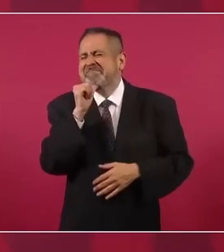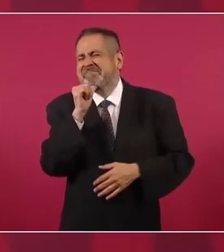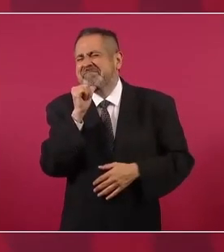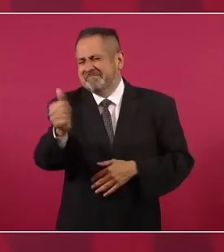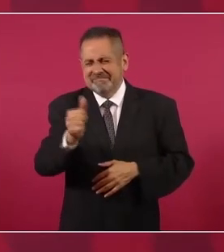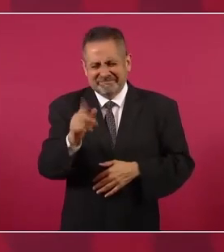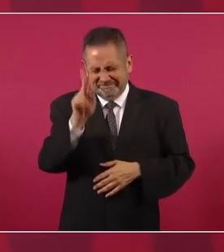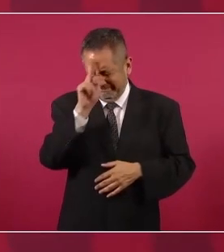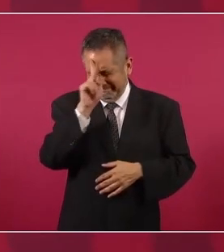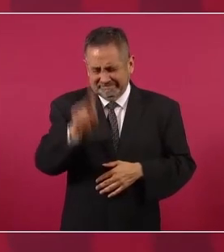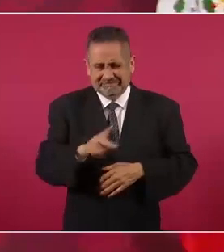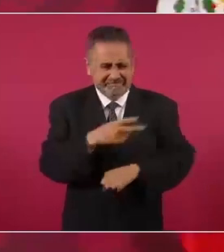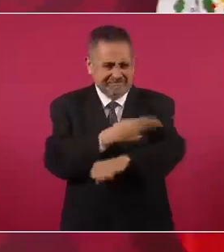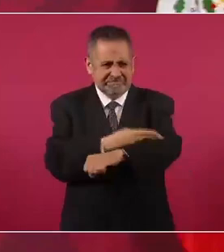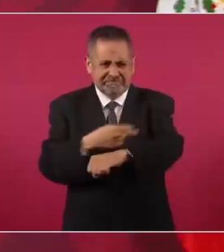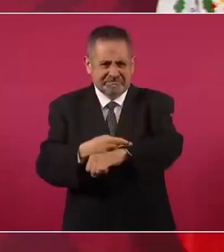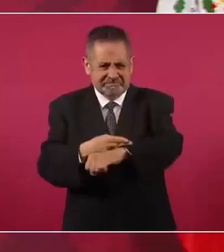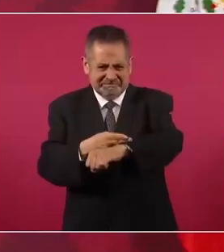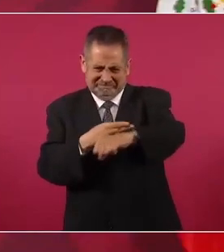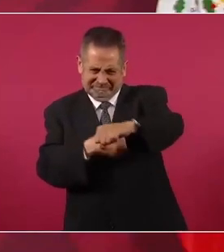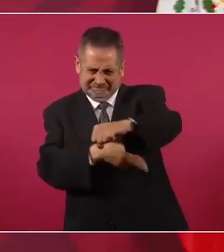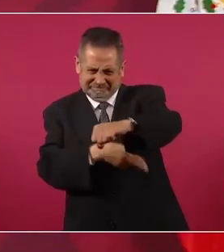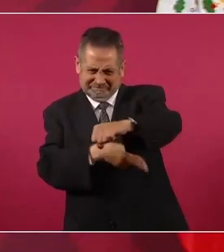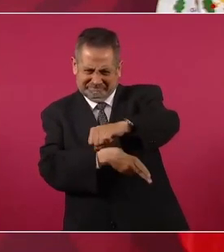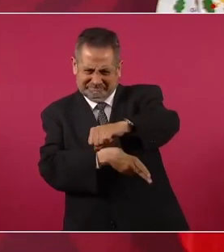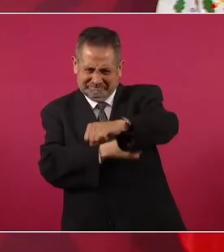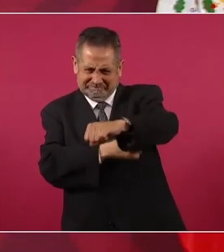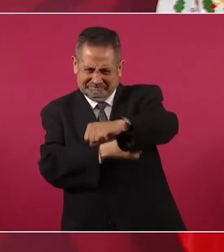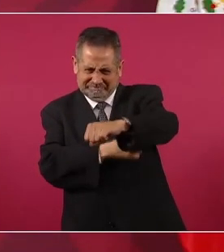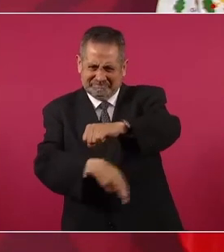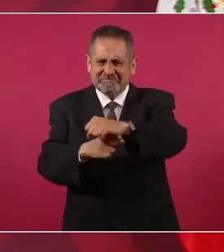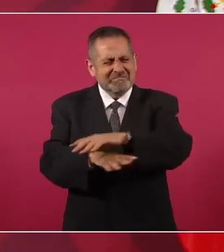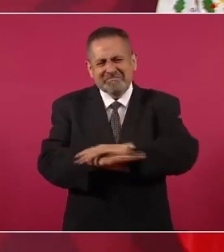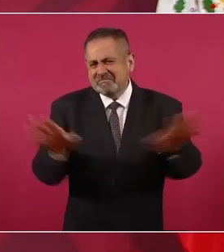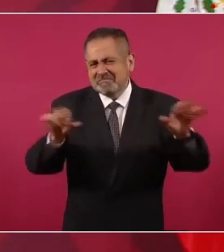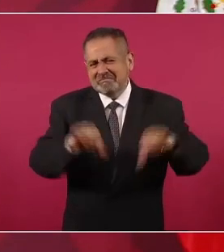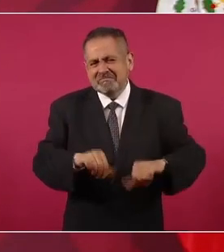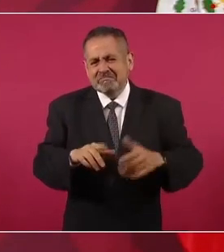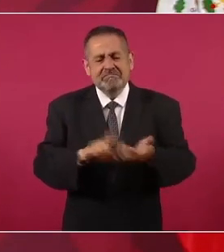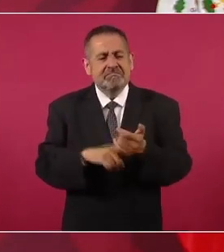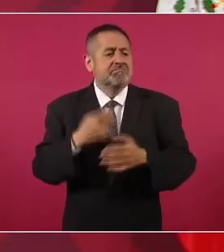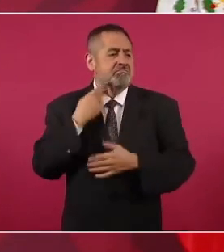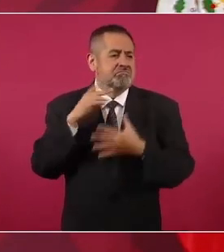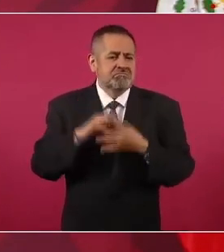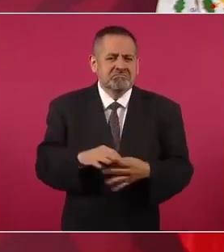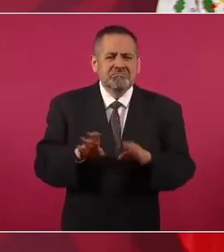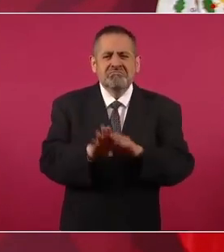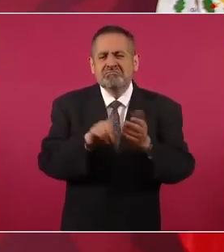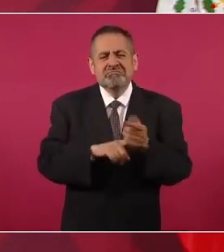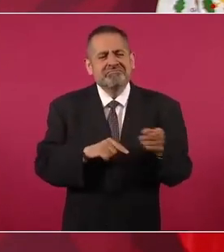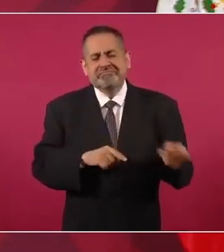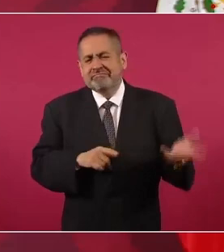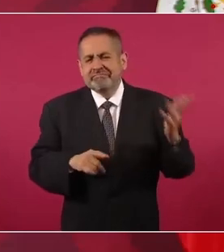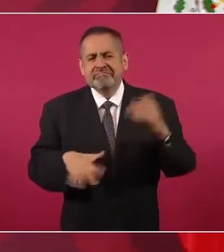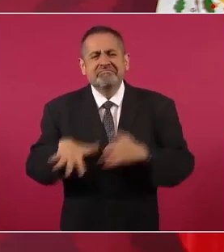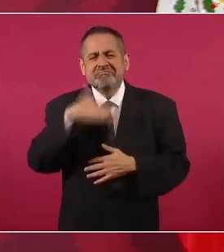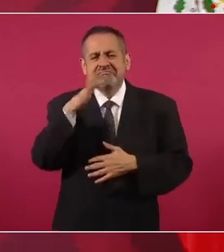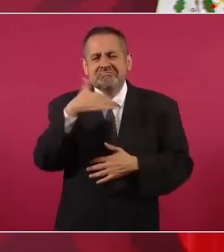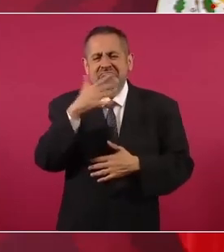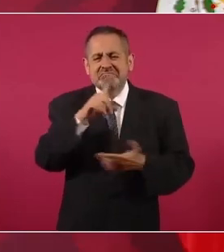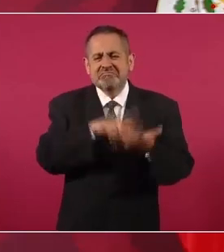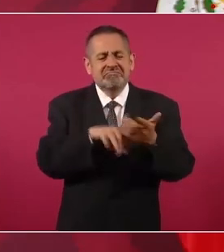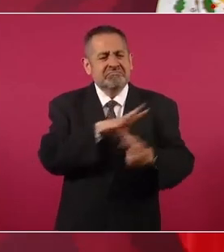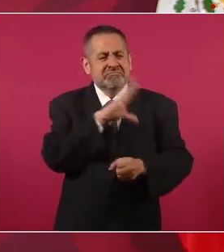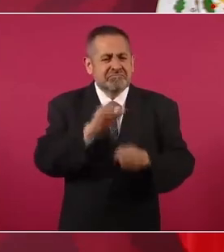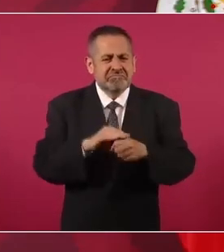de deshonestidad no sólo política, no sólo corrupción política,